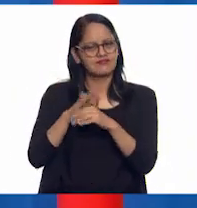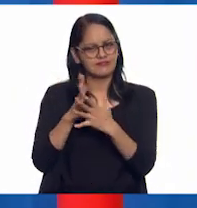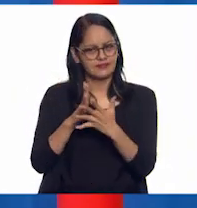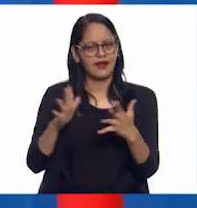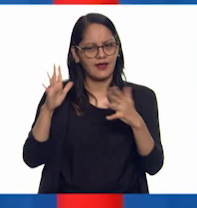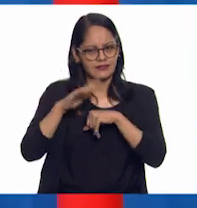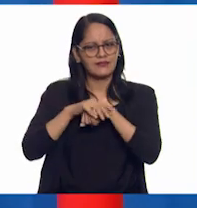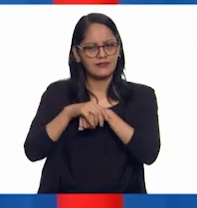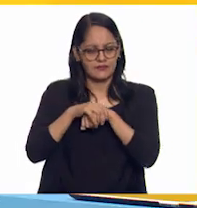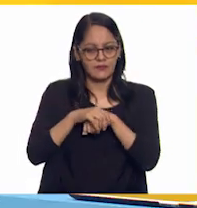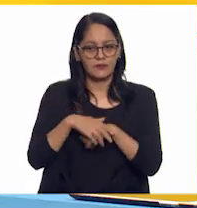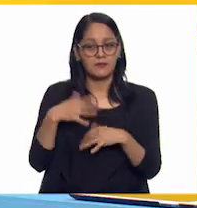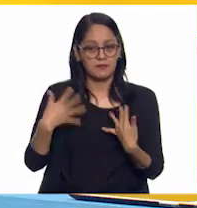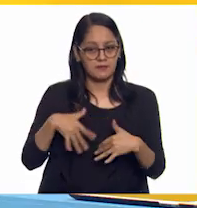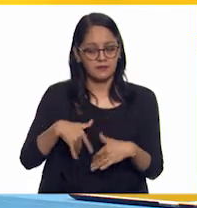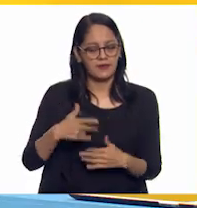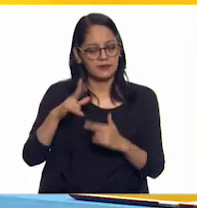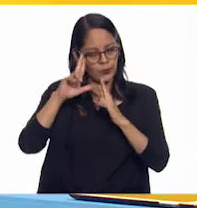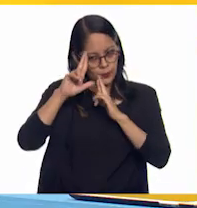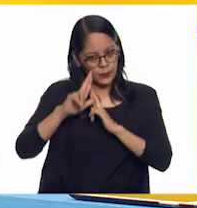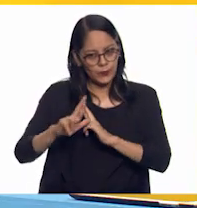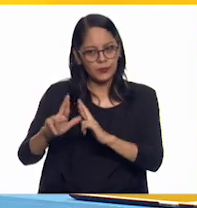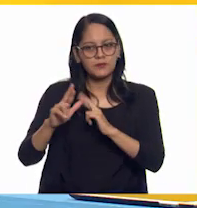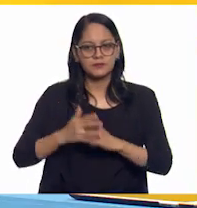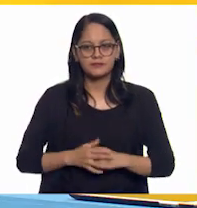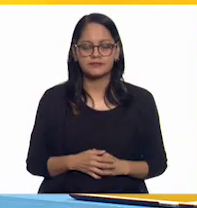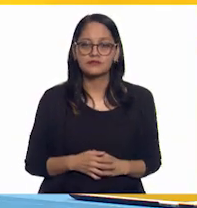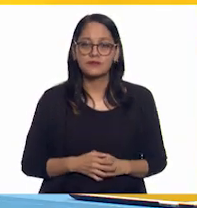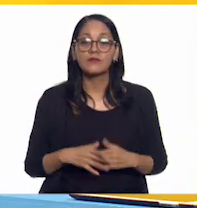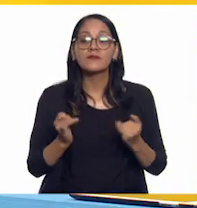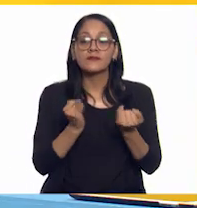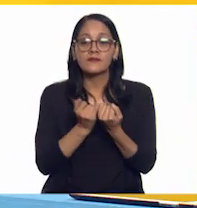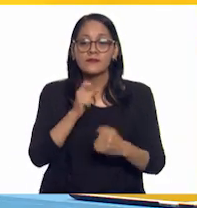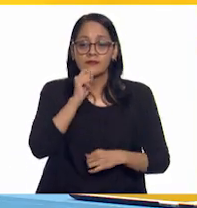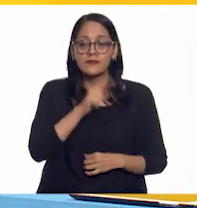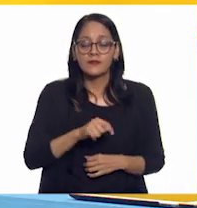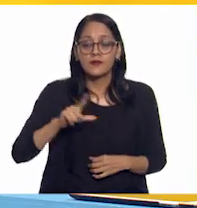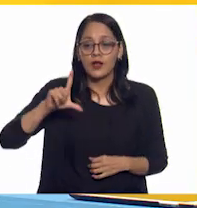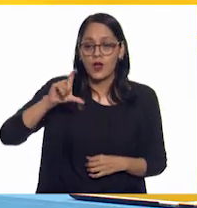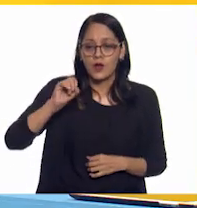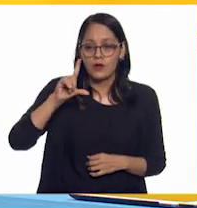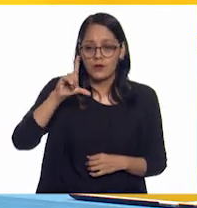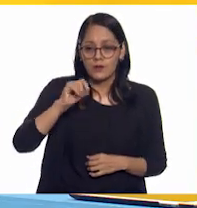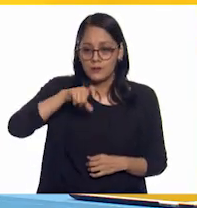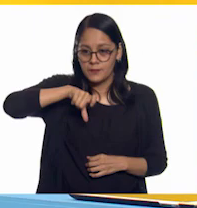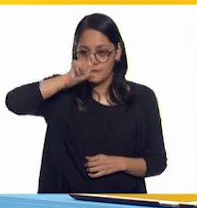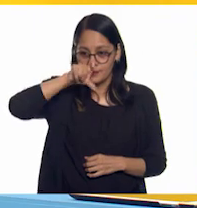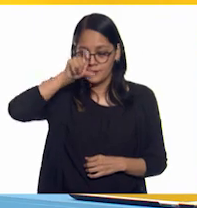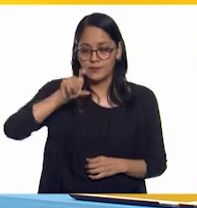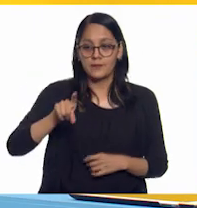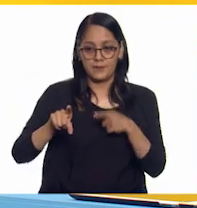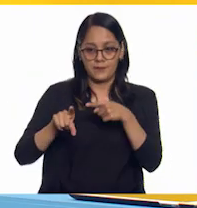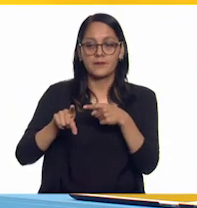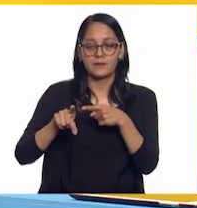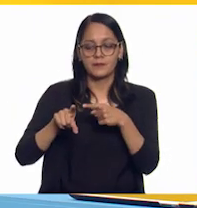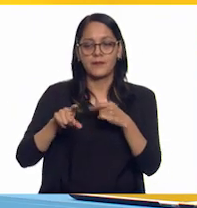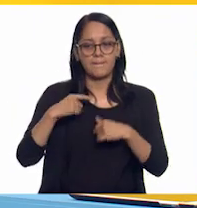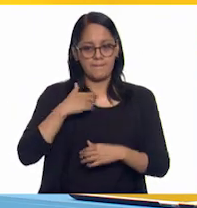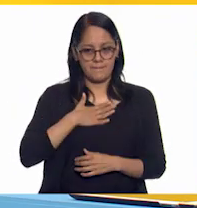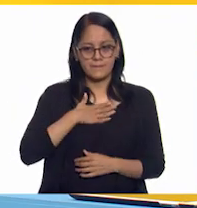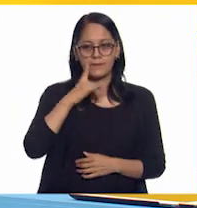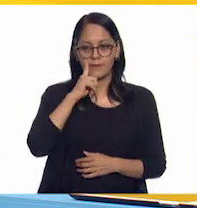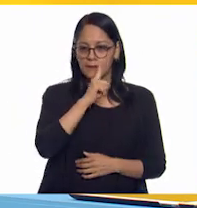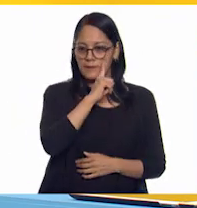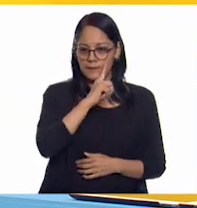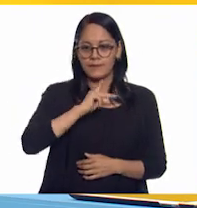admirar, la verdad, siempre. Claro, además, es obvio que Lolo cumple con lo que, desde tu perspectiva o punto de